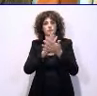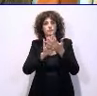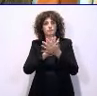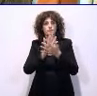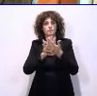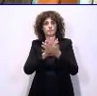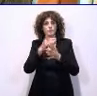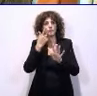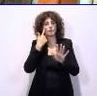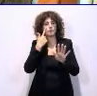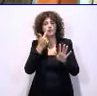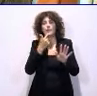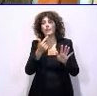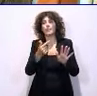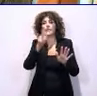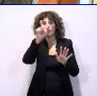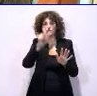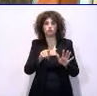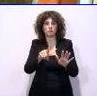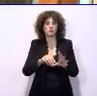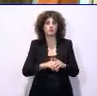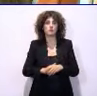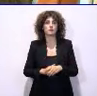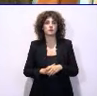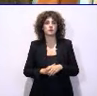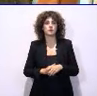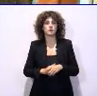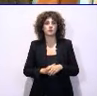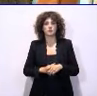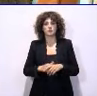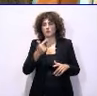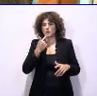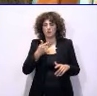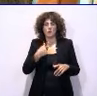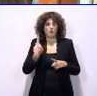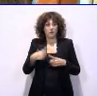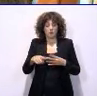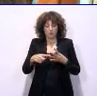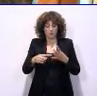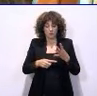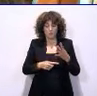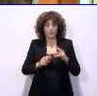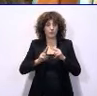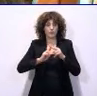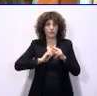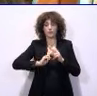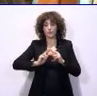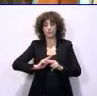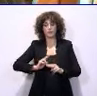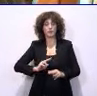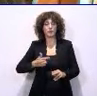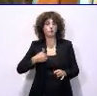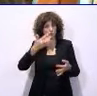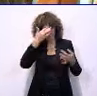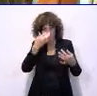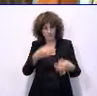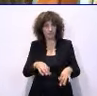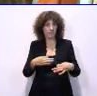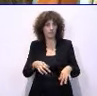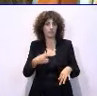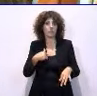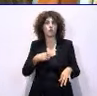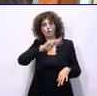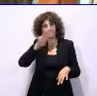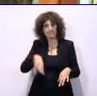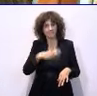Mire, dice usted, no me he hablado de un montón de cosas, es evidente que responder a un discurso de tres horas, que me parece bien, reitero,